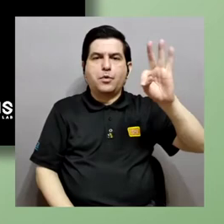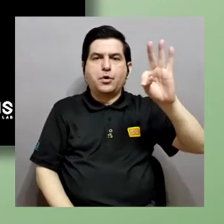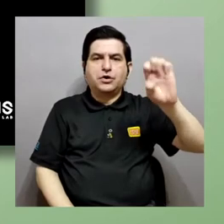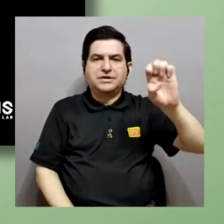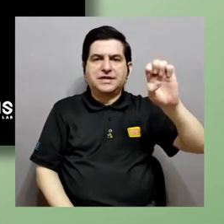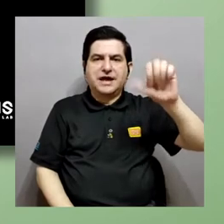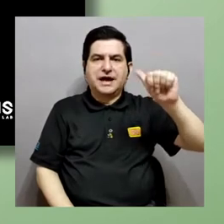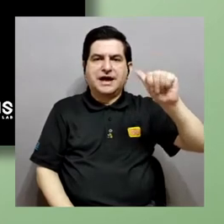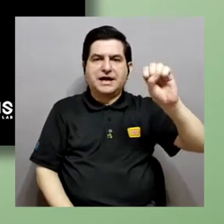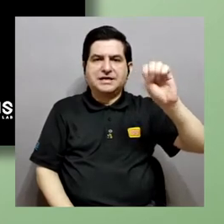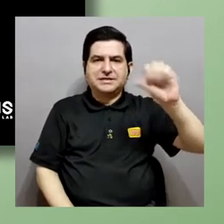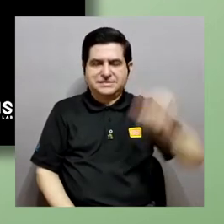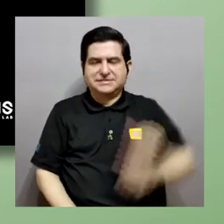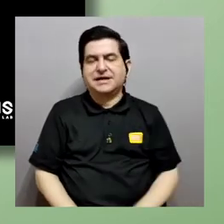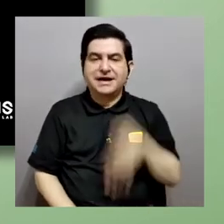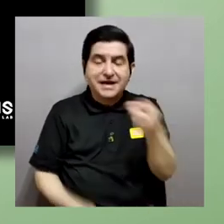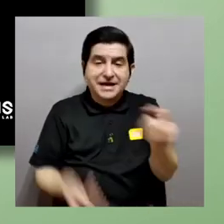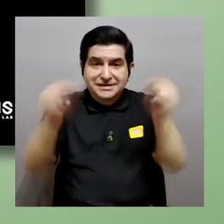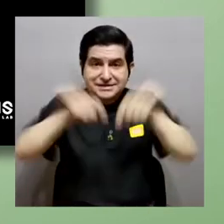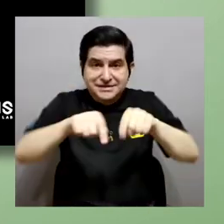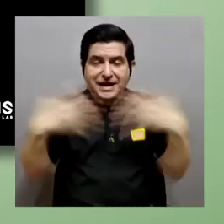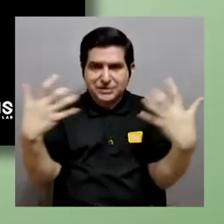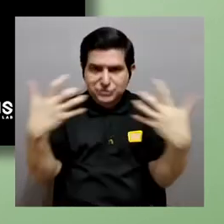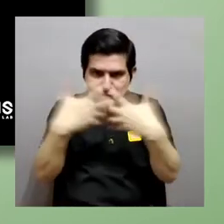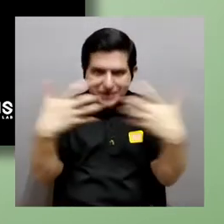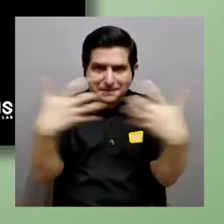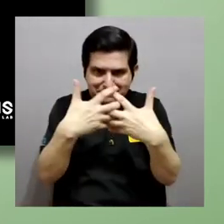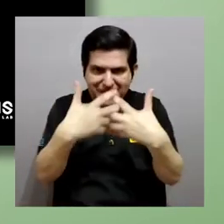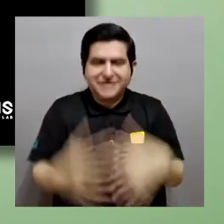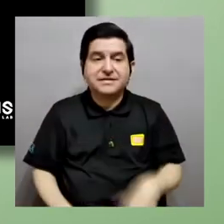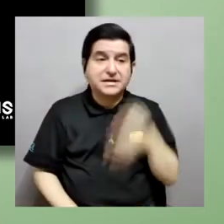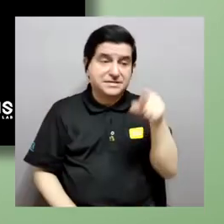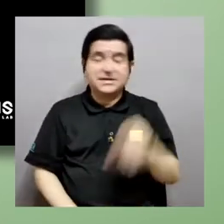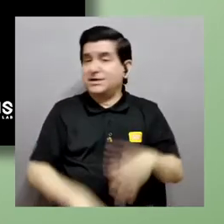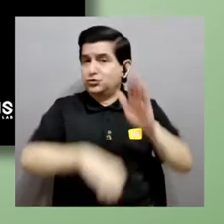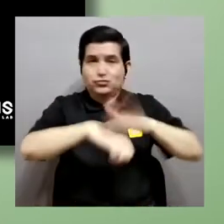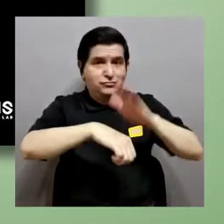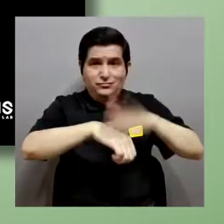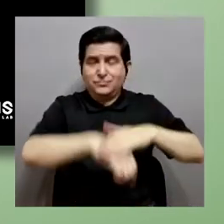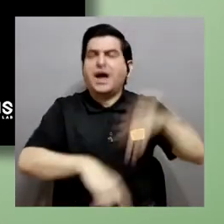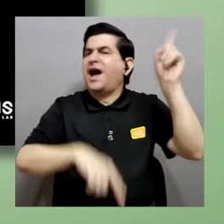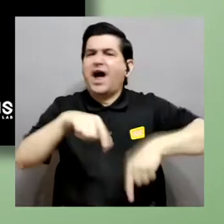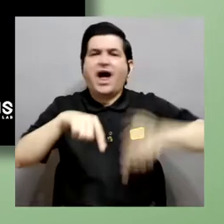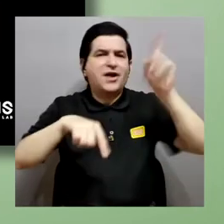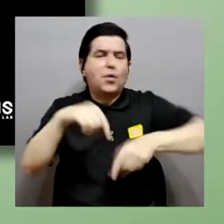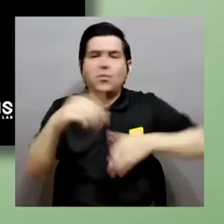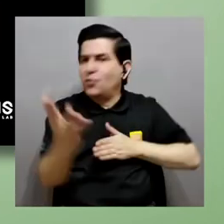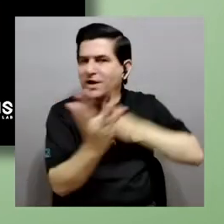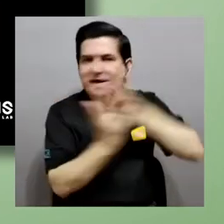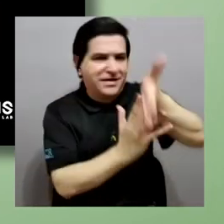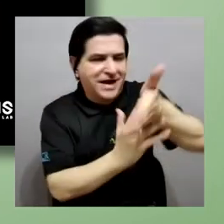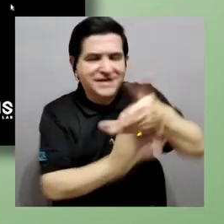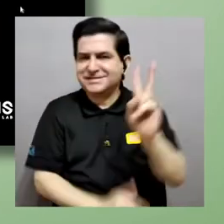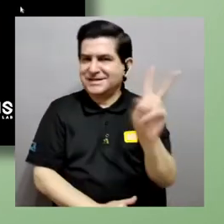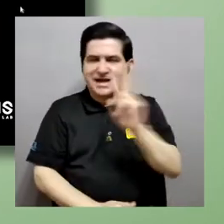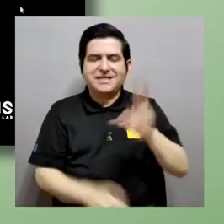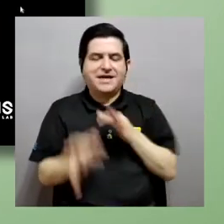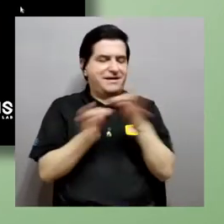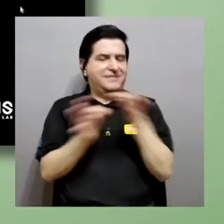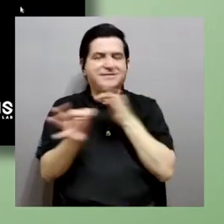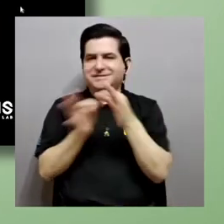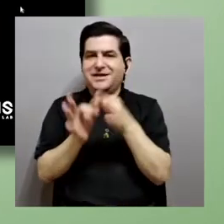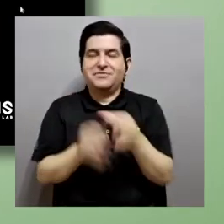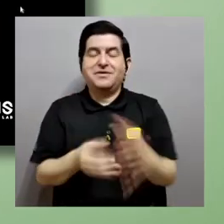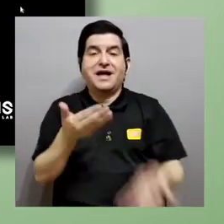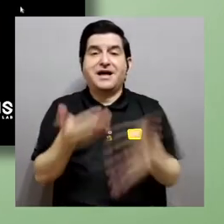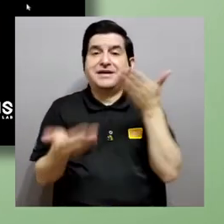Lo que sería el spike, ¿verdad? Entonces, si se inhibe esto, entonces no puede entrar el virus a la célula. Eso es prácticamente lo que están